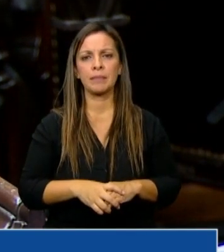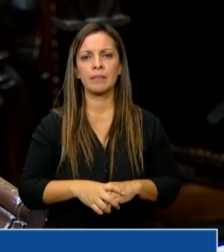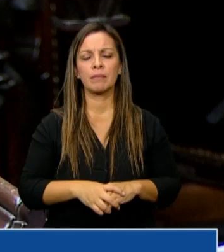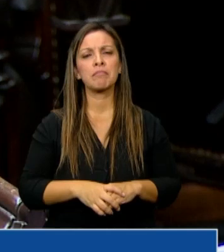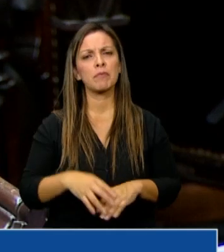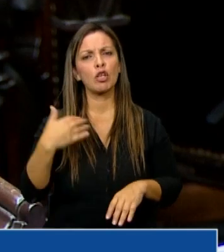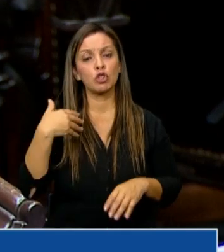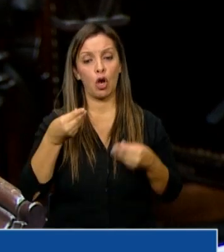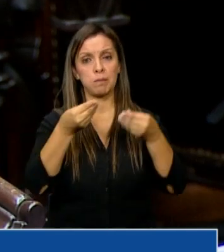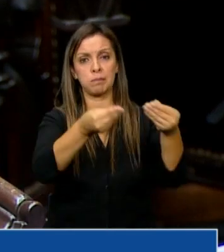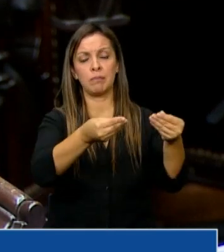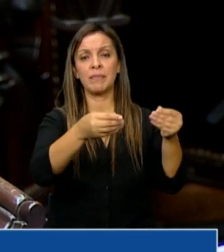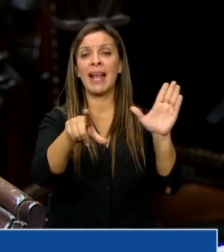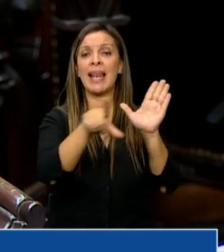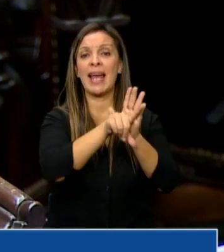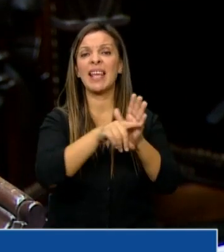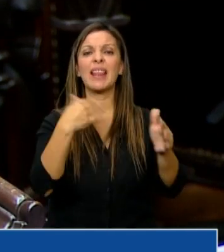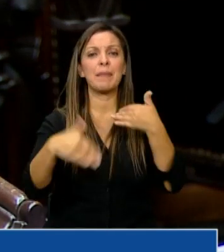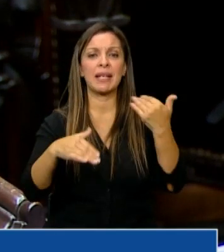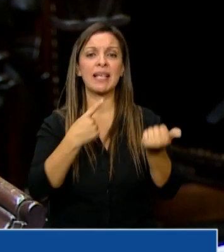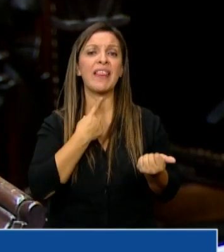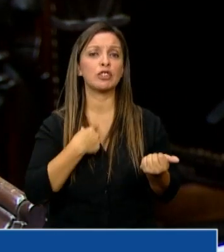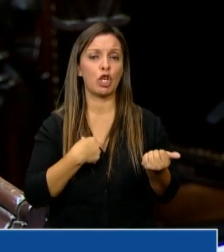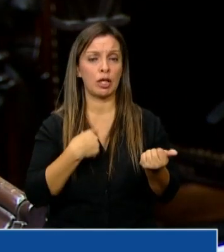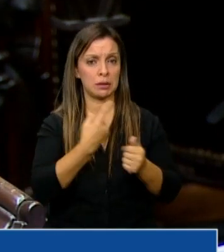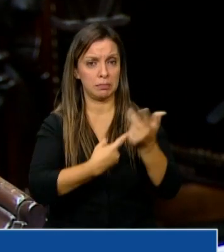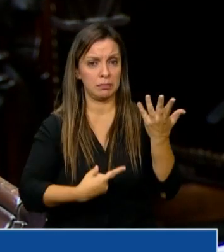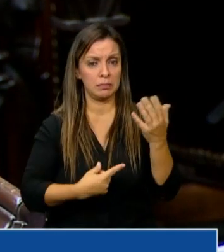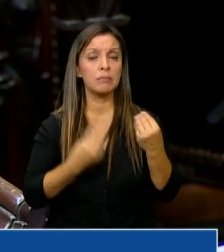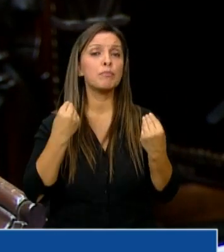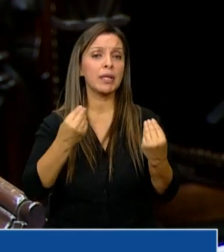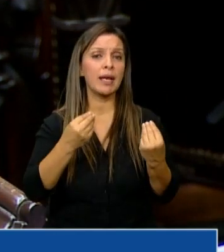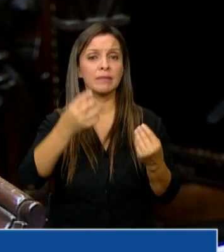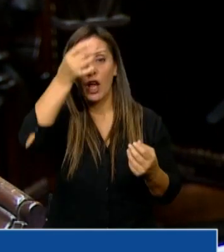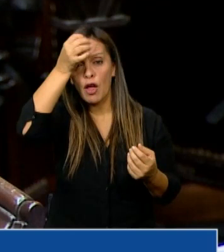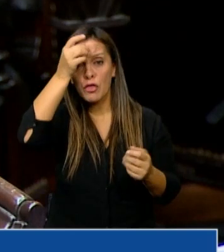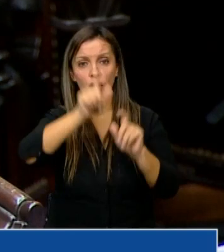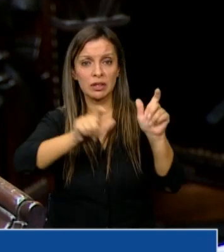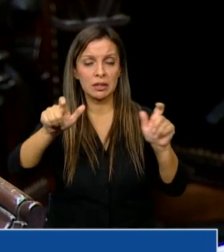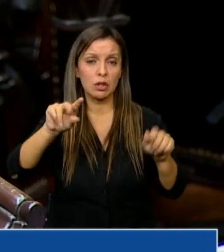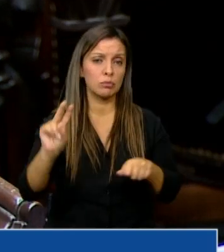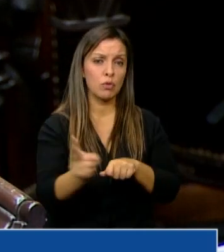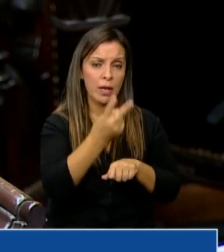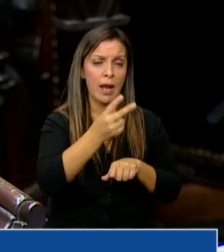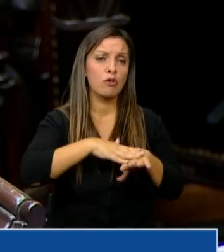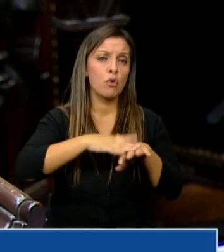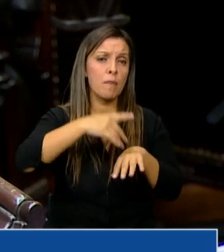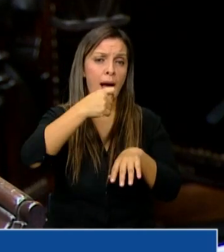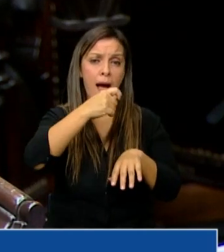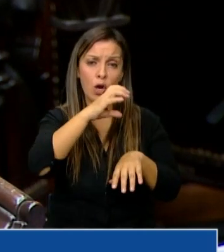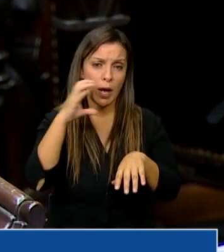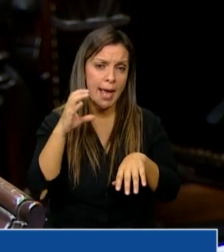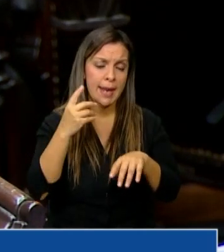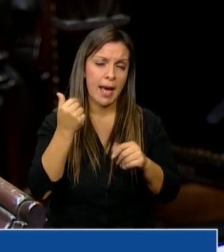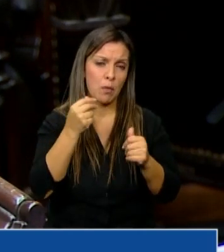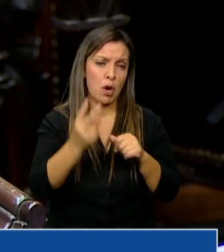yo presenté la ley de emergencia en adicciones por la muerte de 12 pies con cocaína adulterada. Todavía